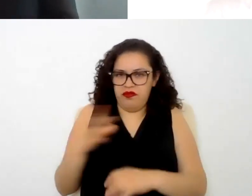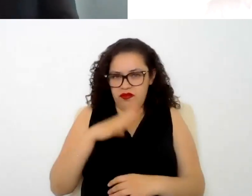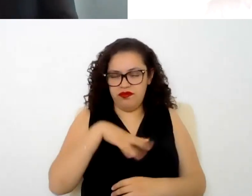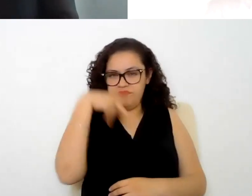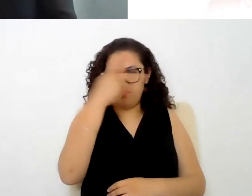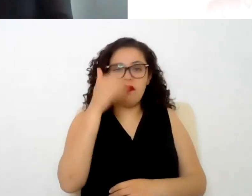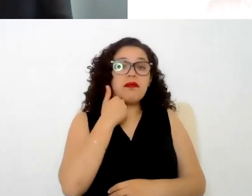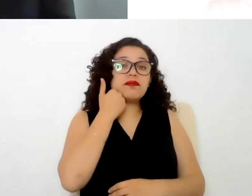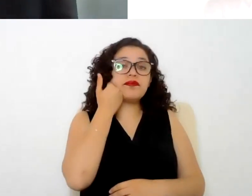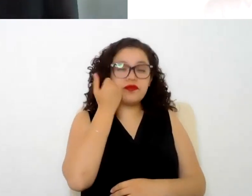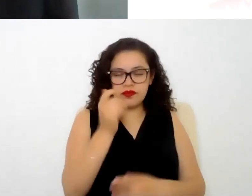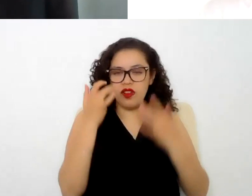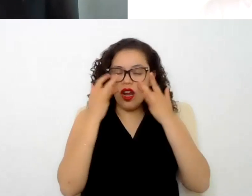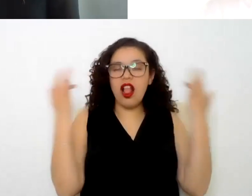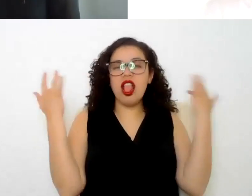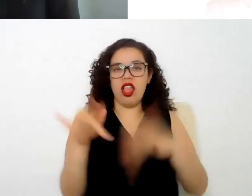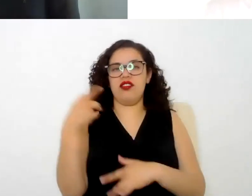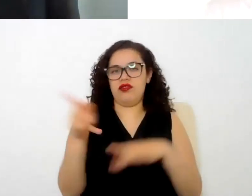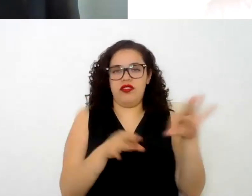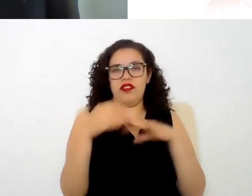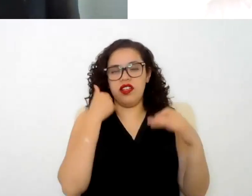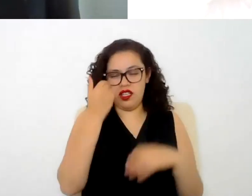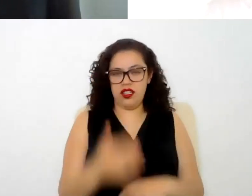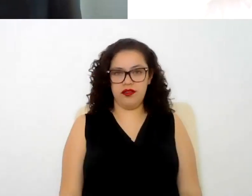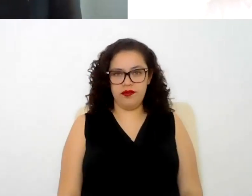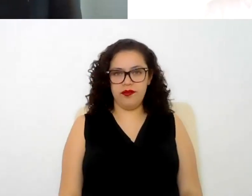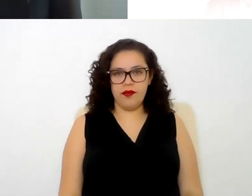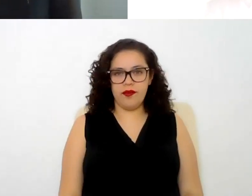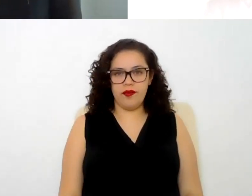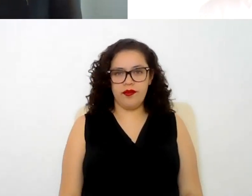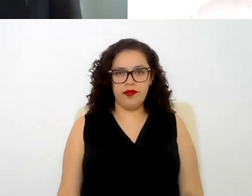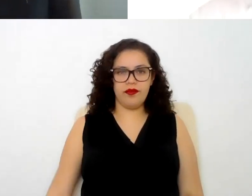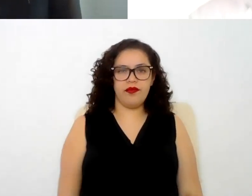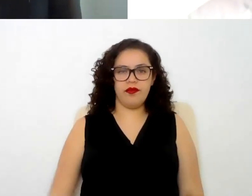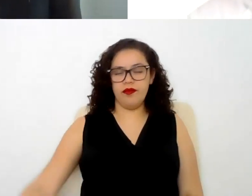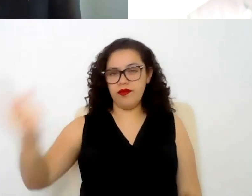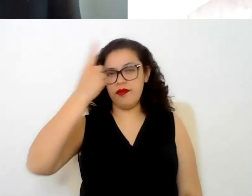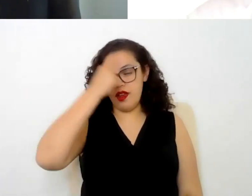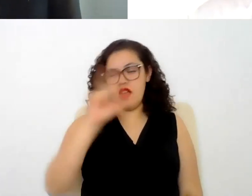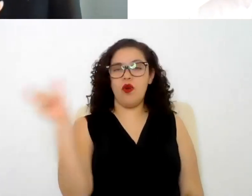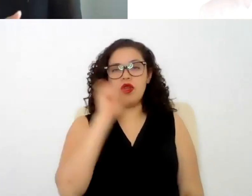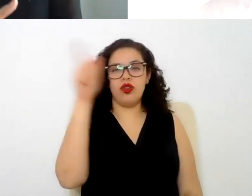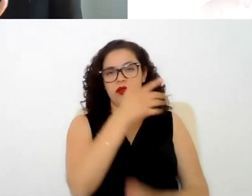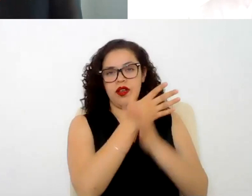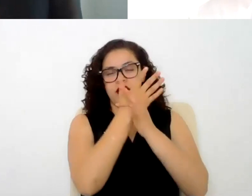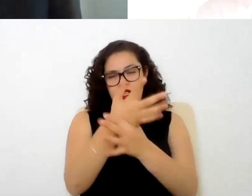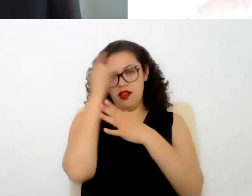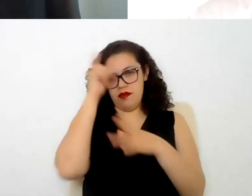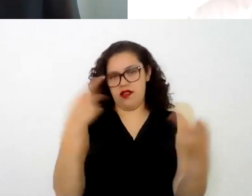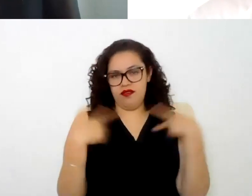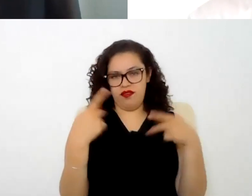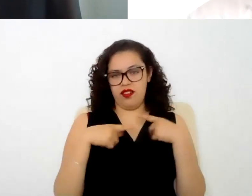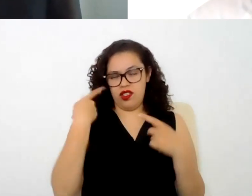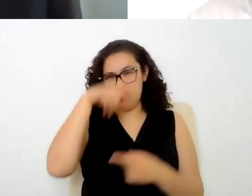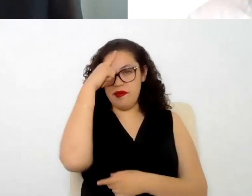deseo el renunciar a su puesto en el punto en el que tú mencionas que esta persona no cumple con